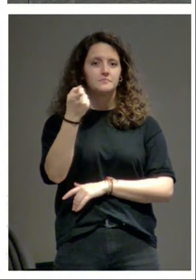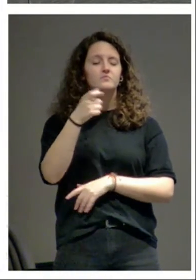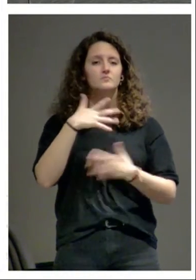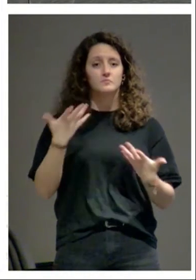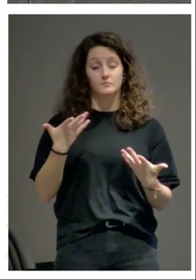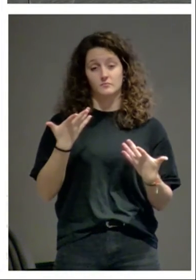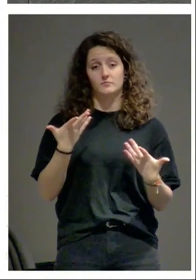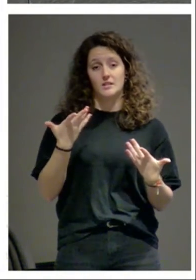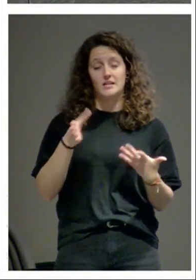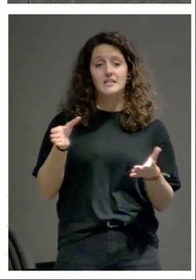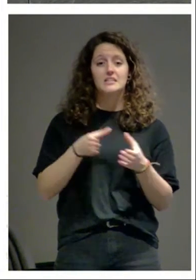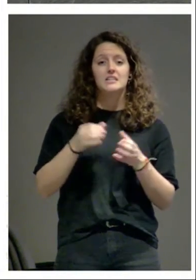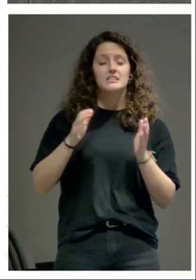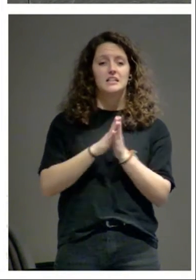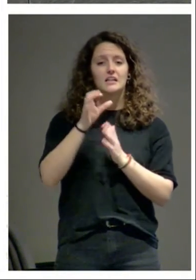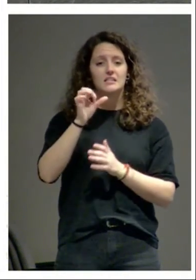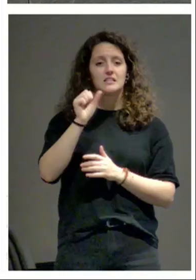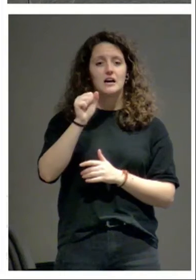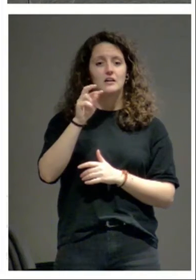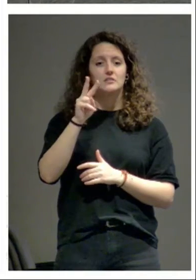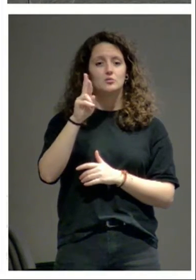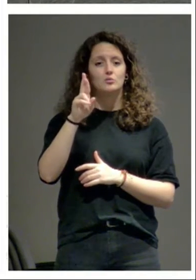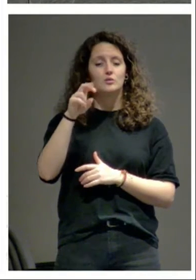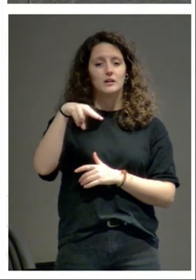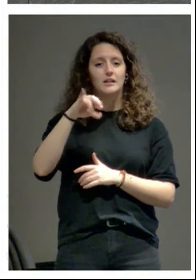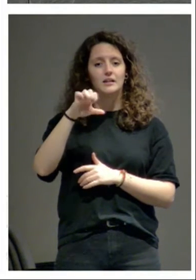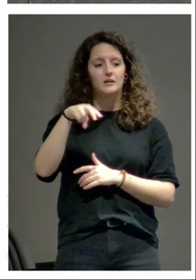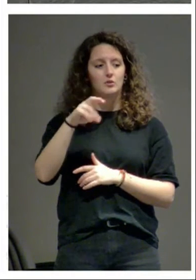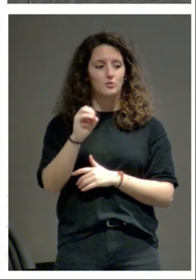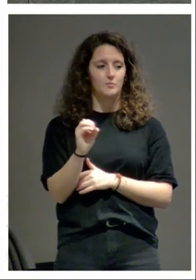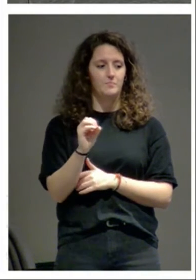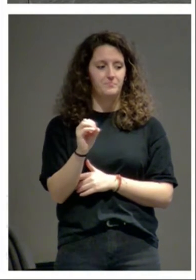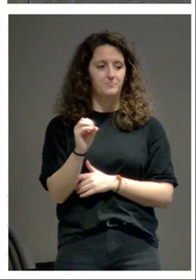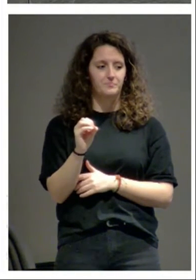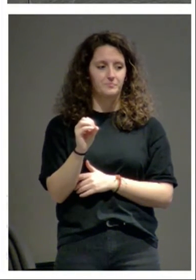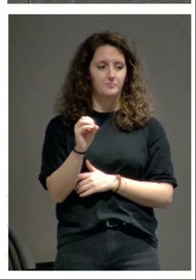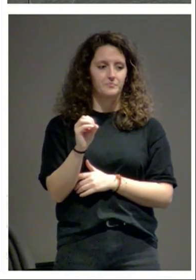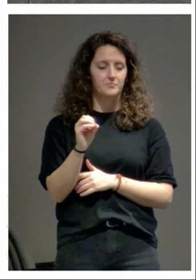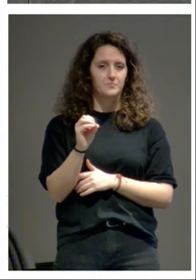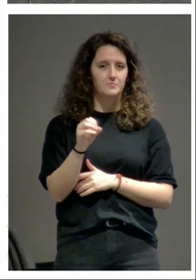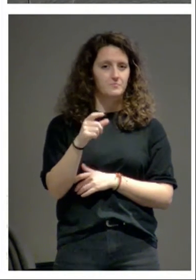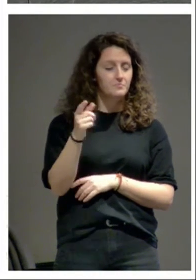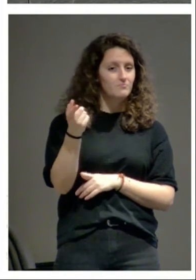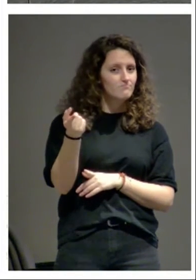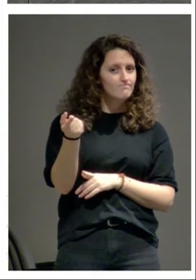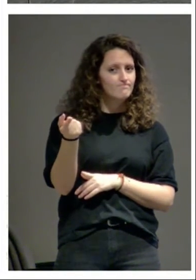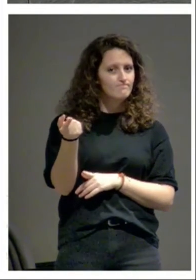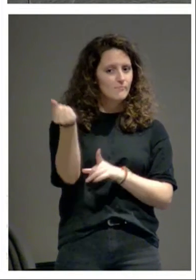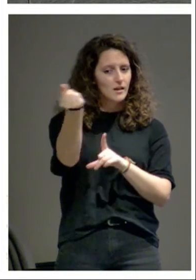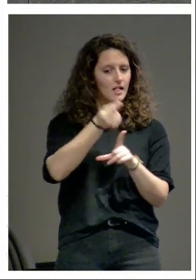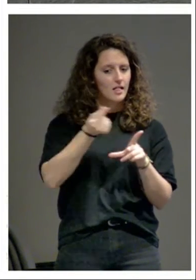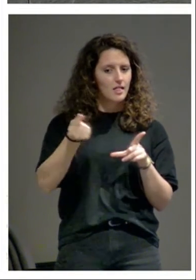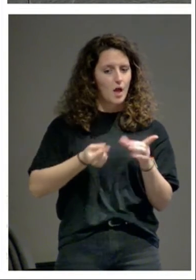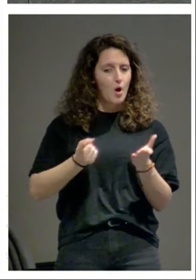Burgo de San Saturnino entonces ¿quién pudo trazar un plano